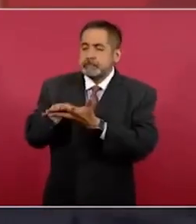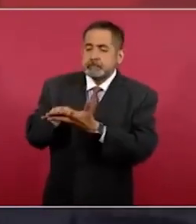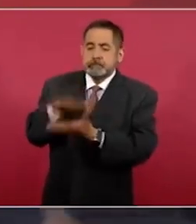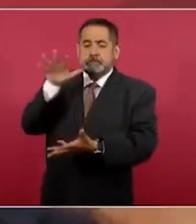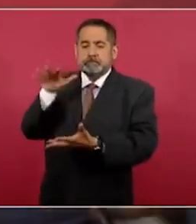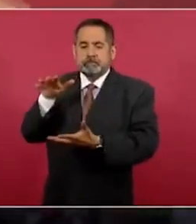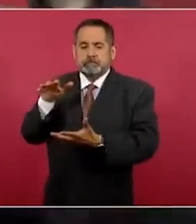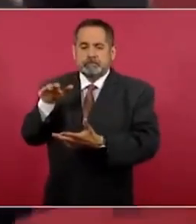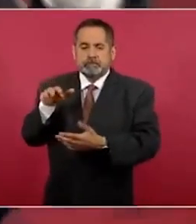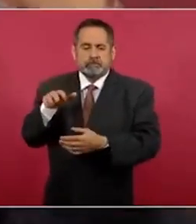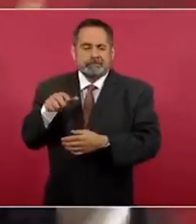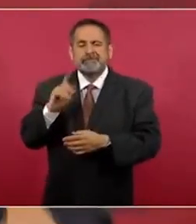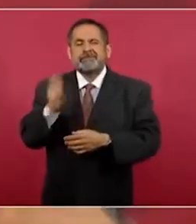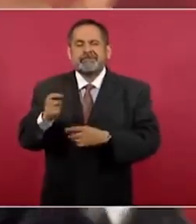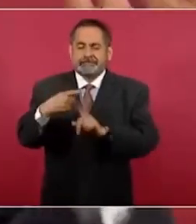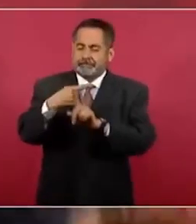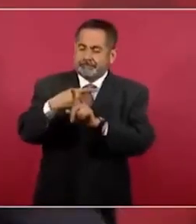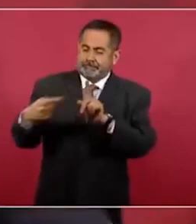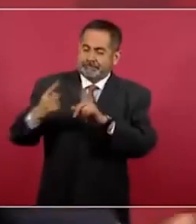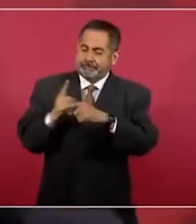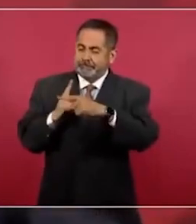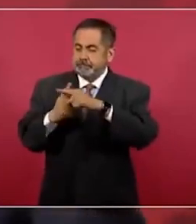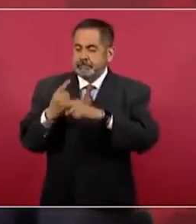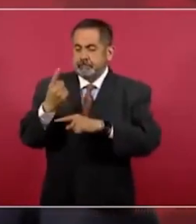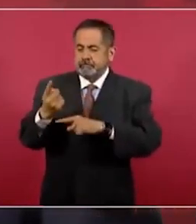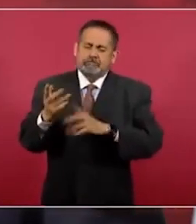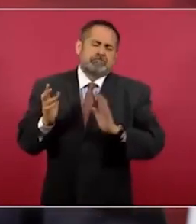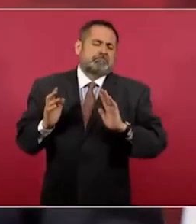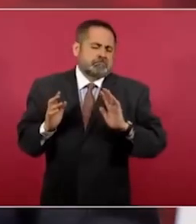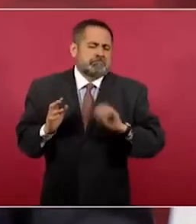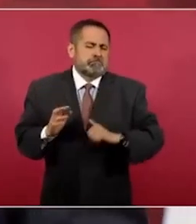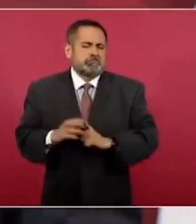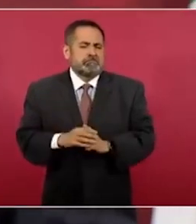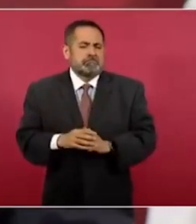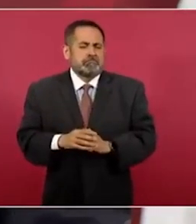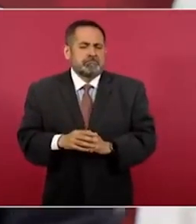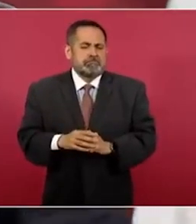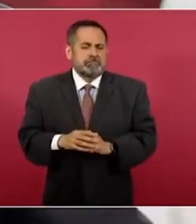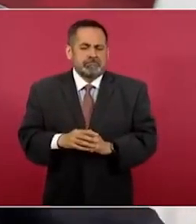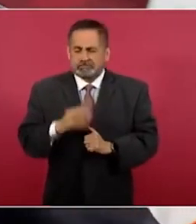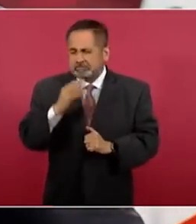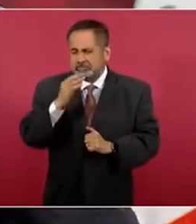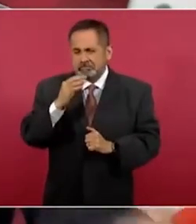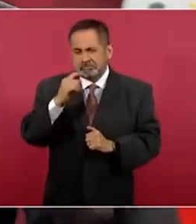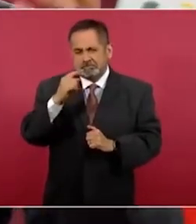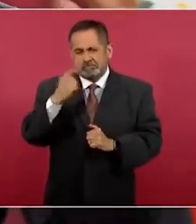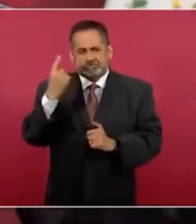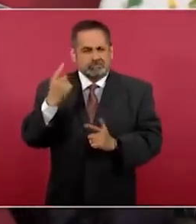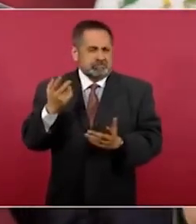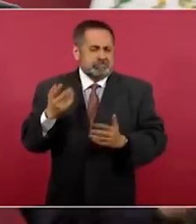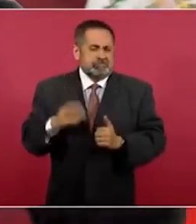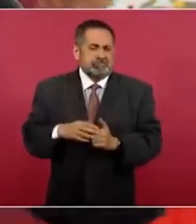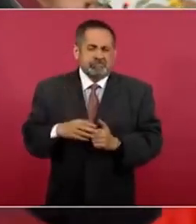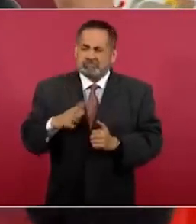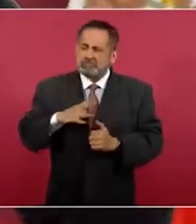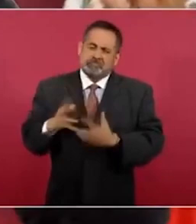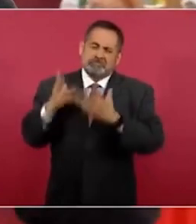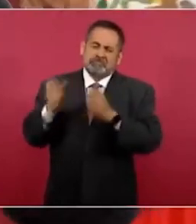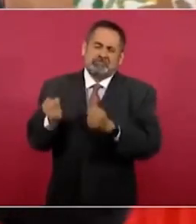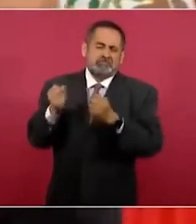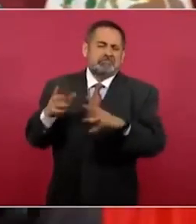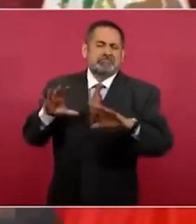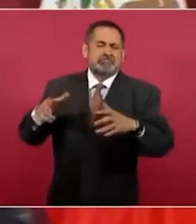la mitad más uno, pues hay muchos